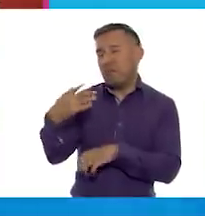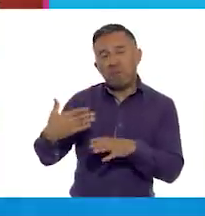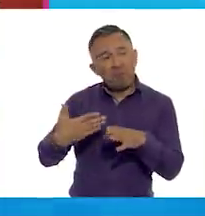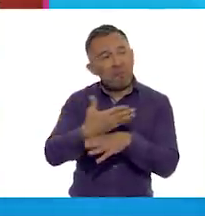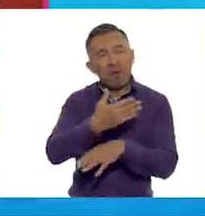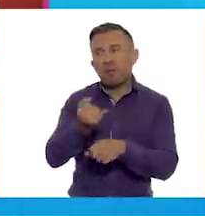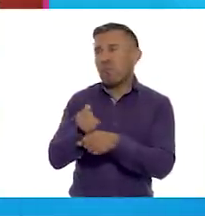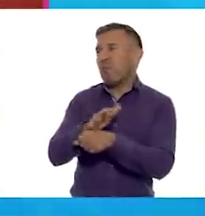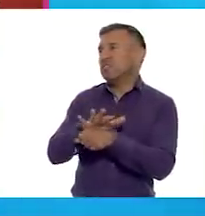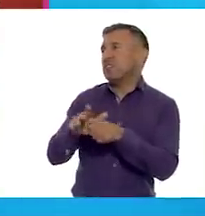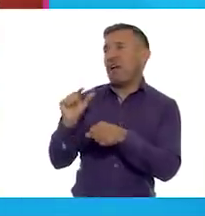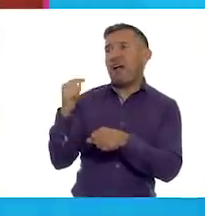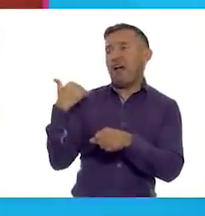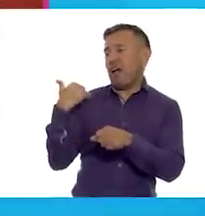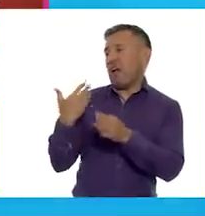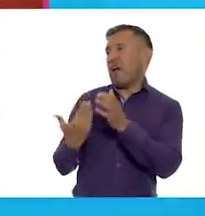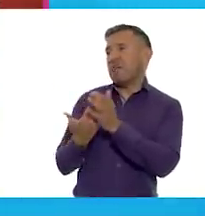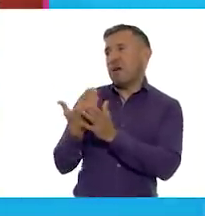han pasado las leonas!